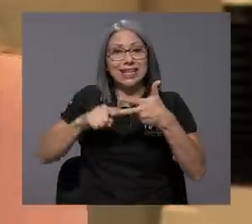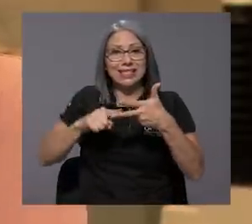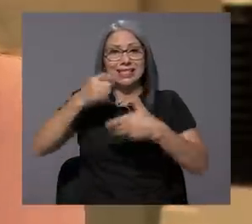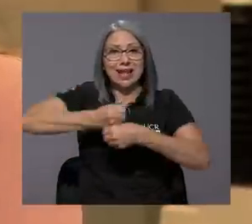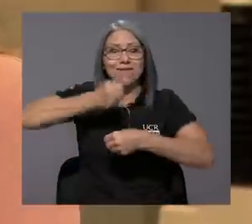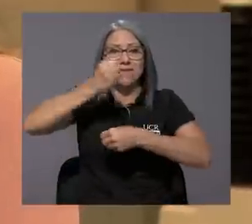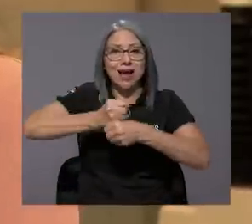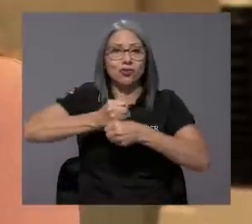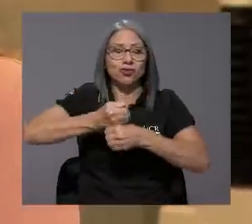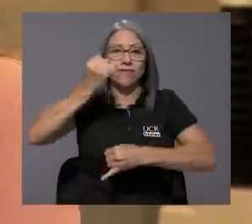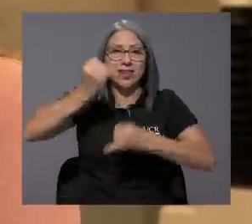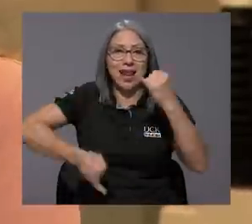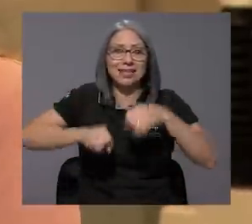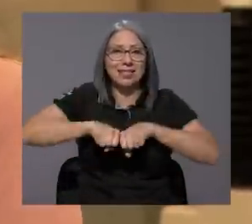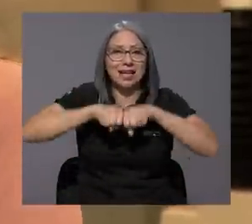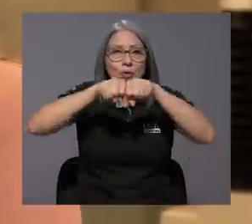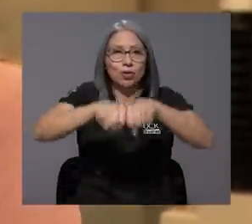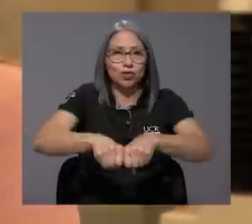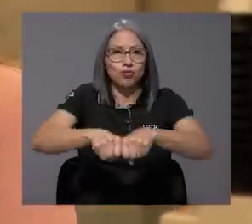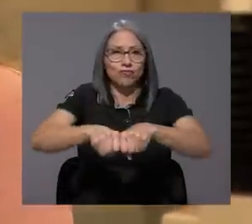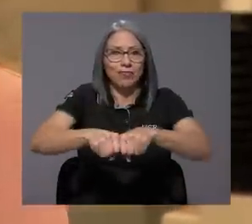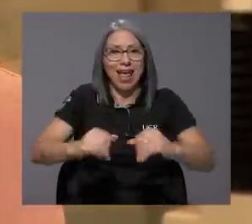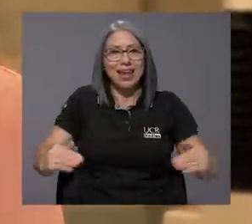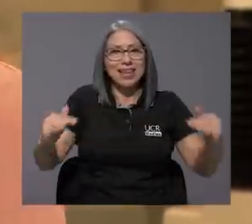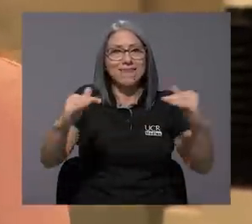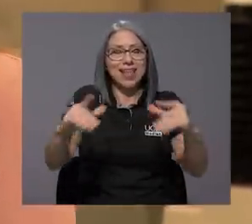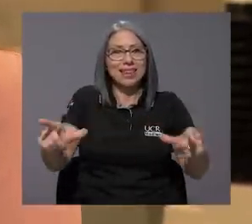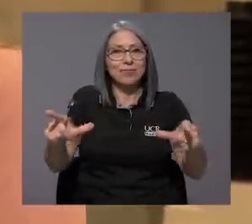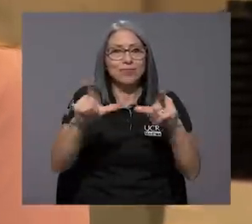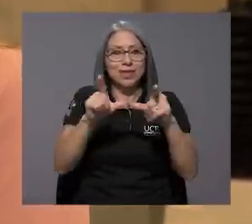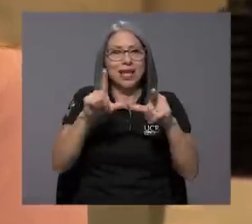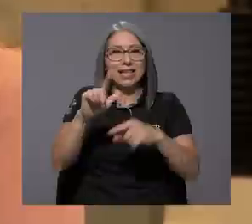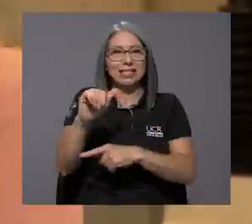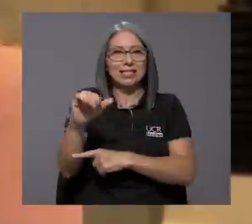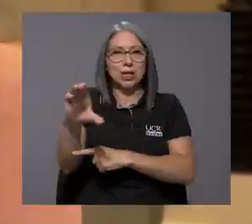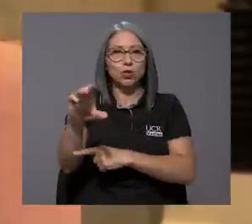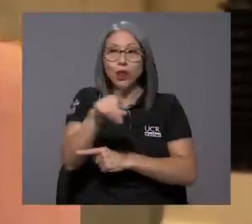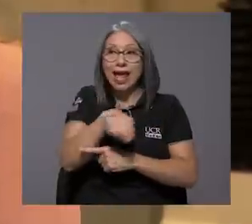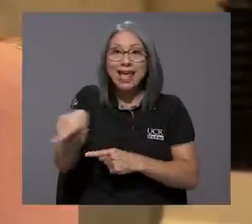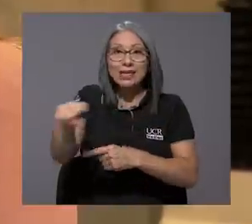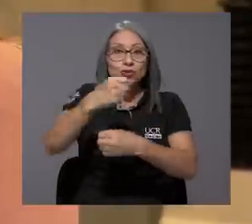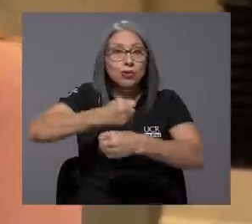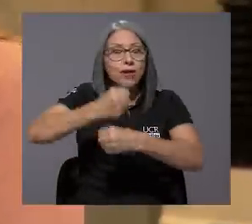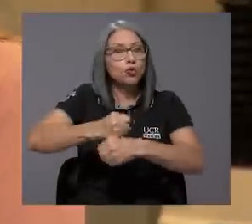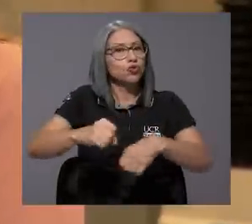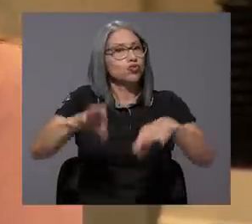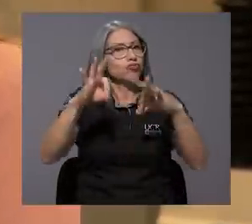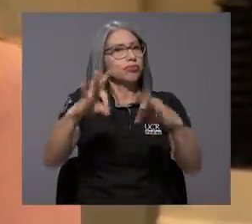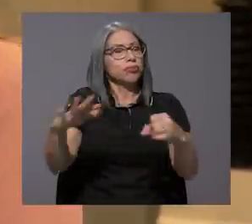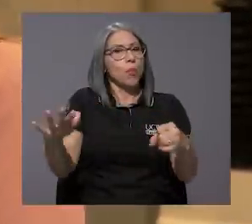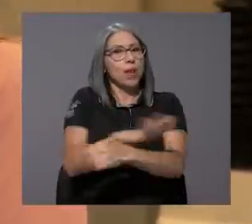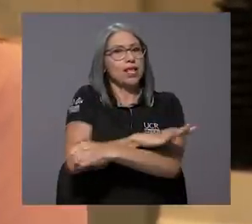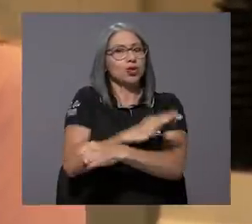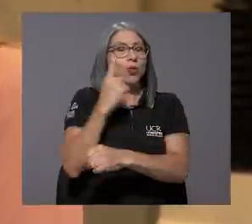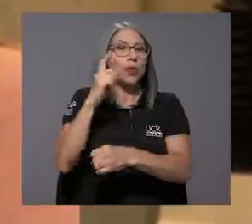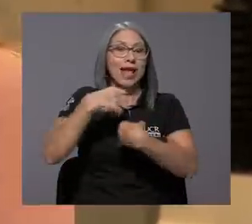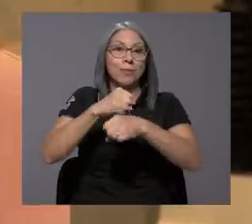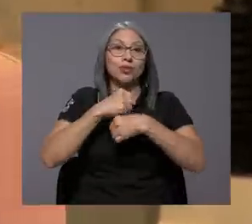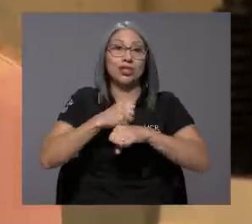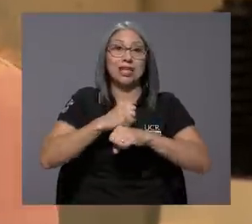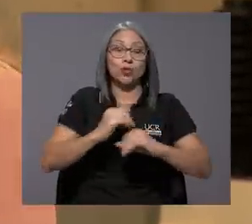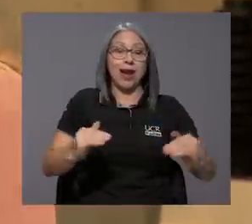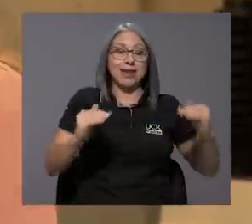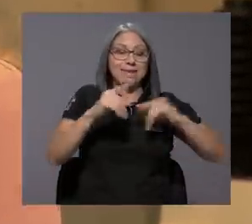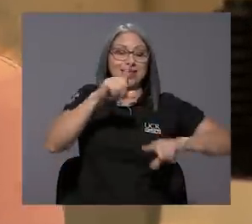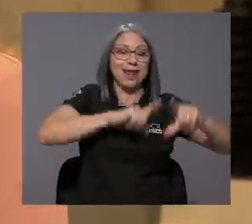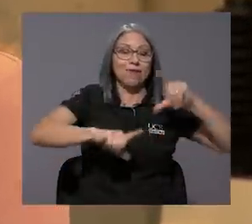graduación a nivel de grado de licenciatura. Han sido trabajos muy completos porque los hemos desarrollado